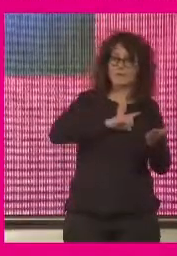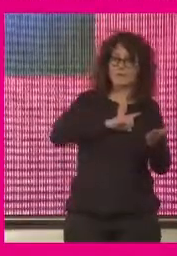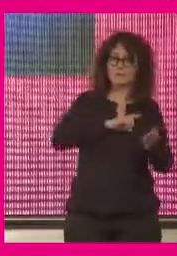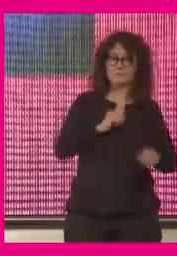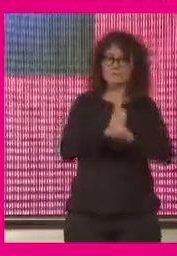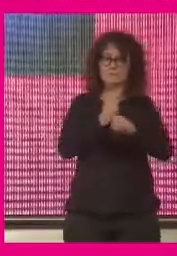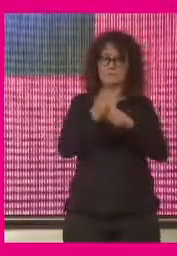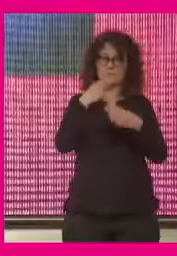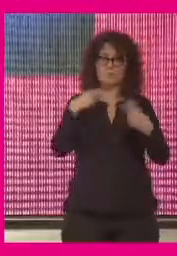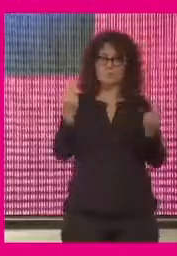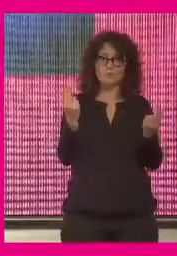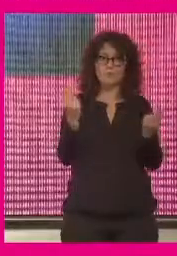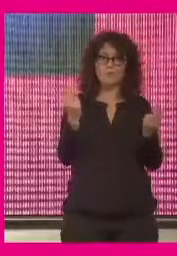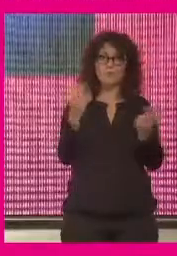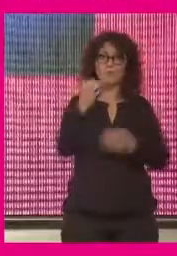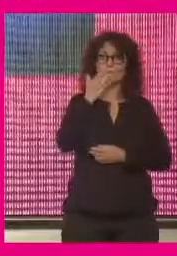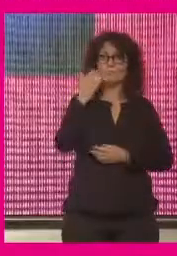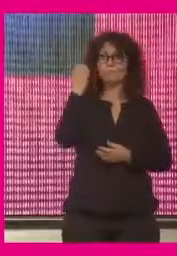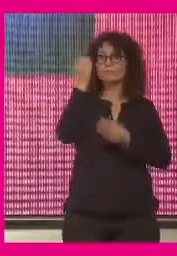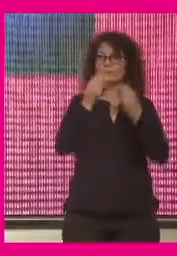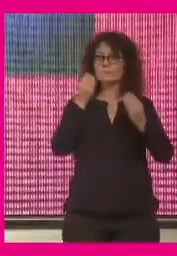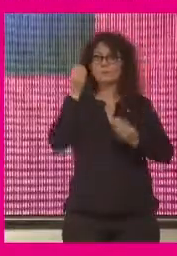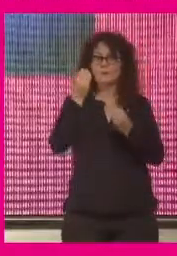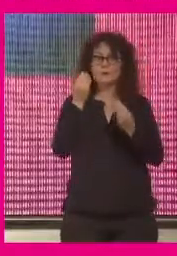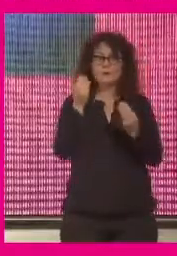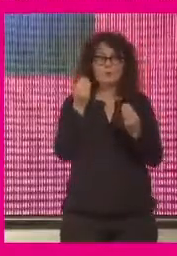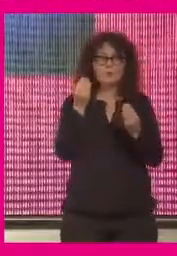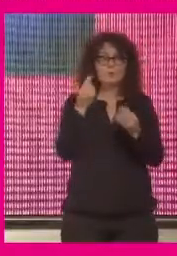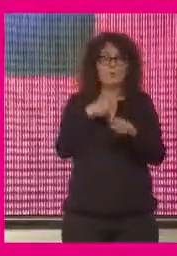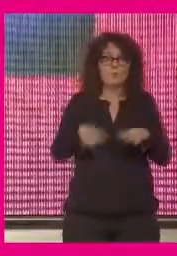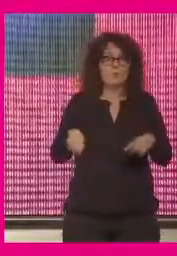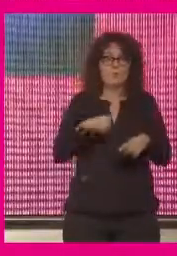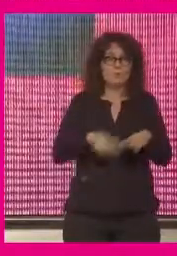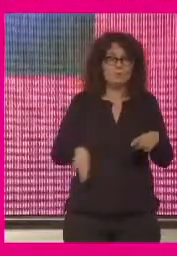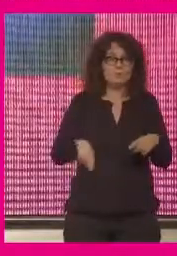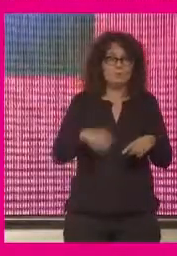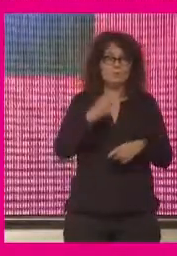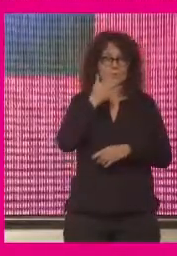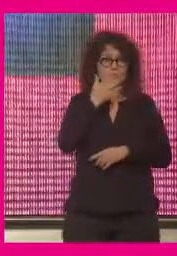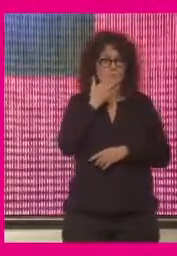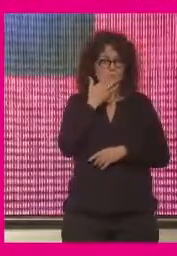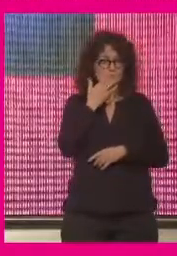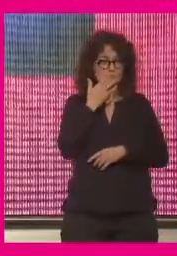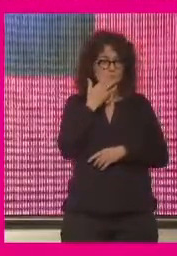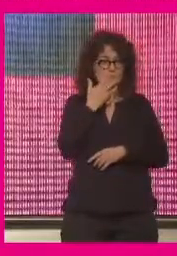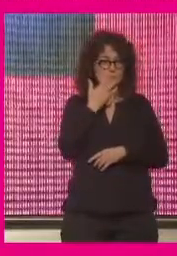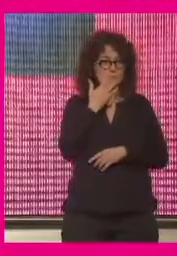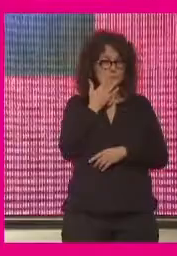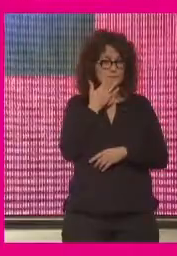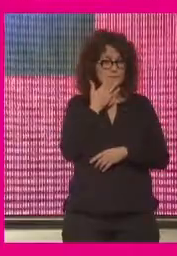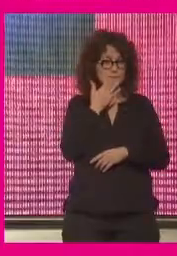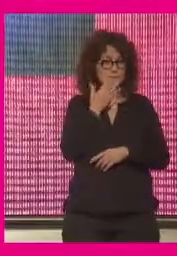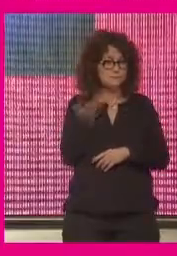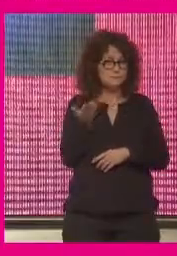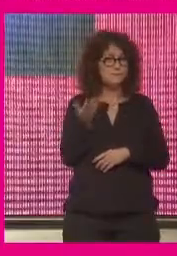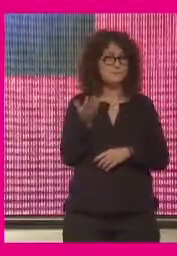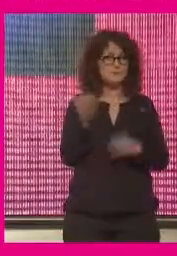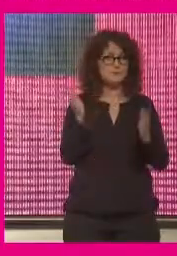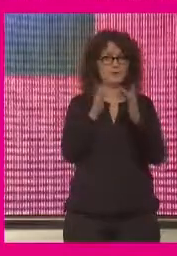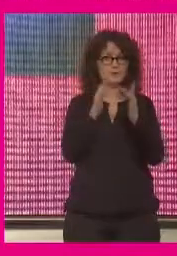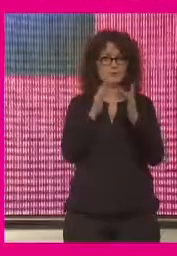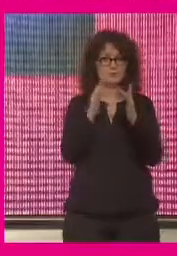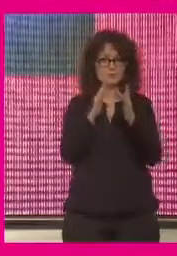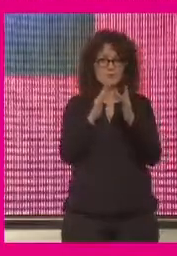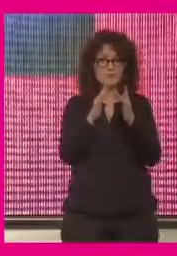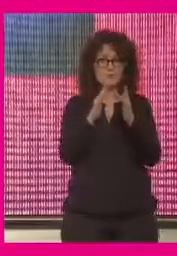pública yo me he encontrado pues ahora impulsando grandes cosas muy disruptivas desde aplicaciones de rastreo de contactos